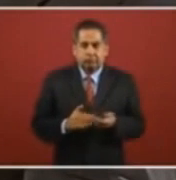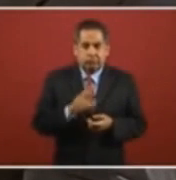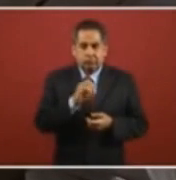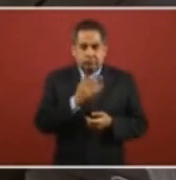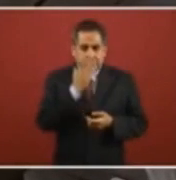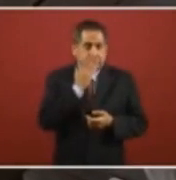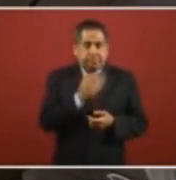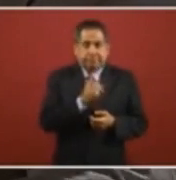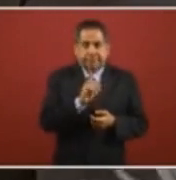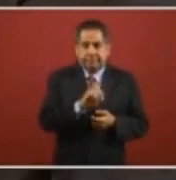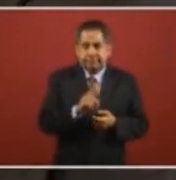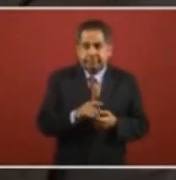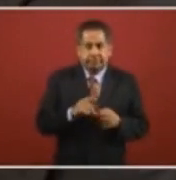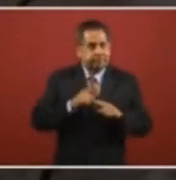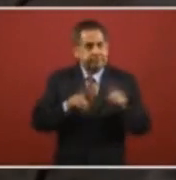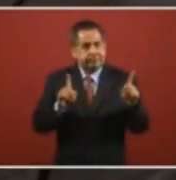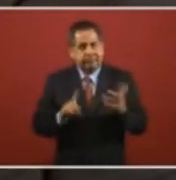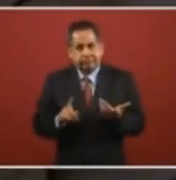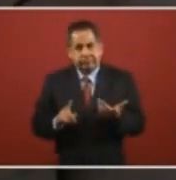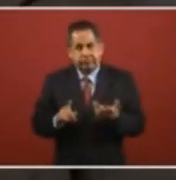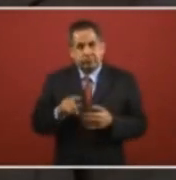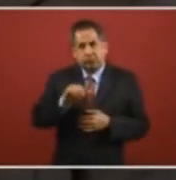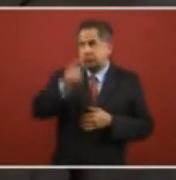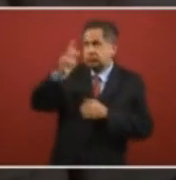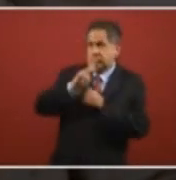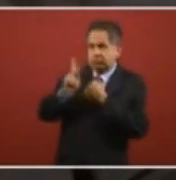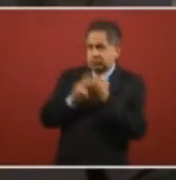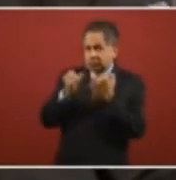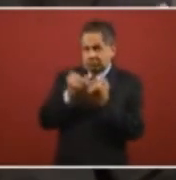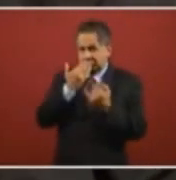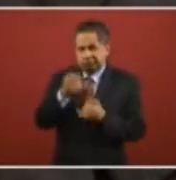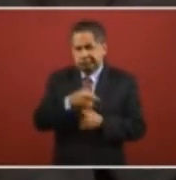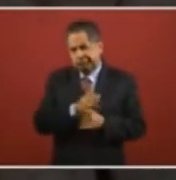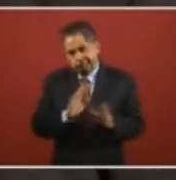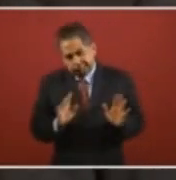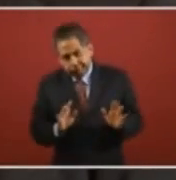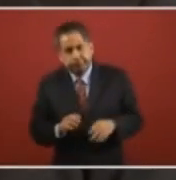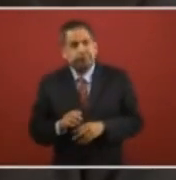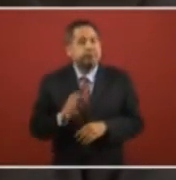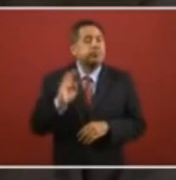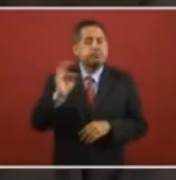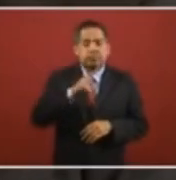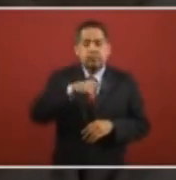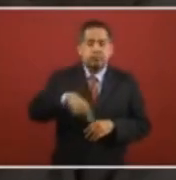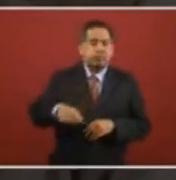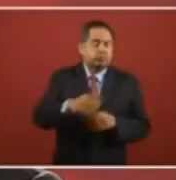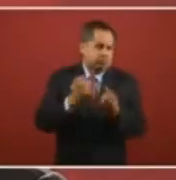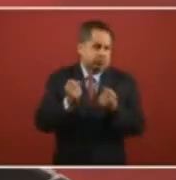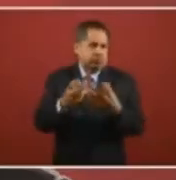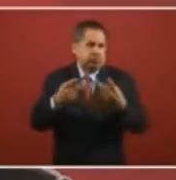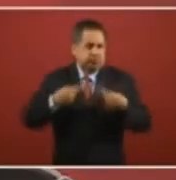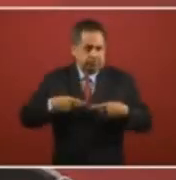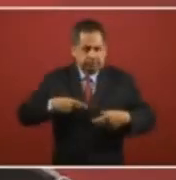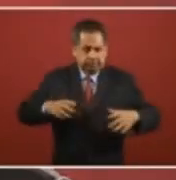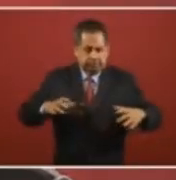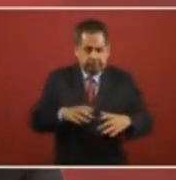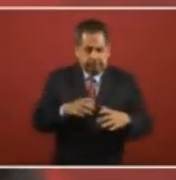a las instituciones que tienen otros países, pero digamos que tienes un conglomerado importante